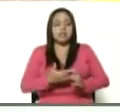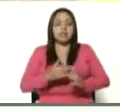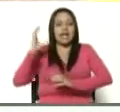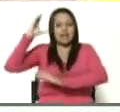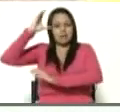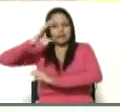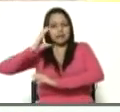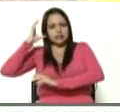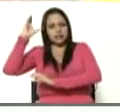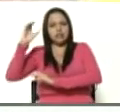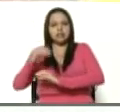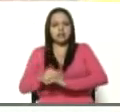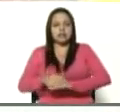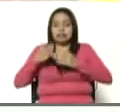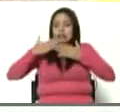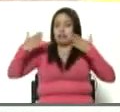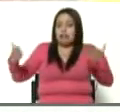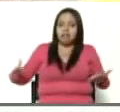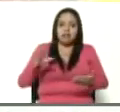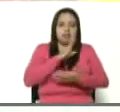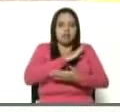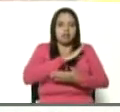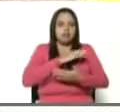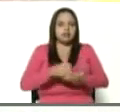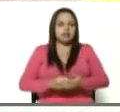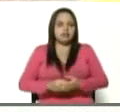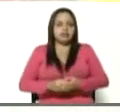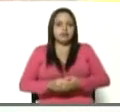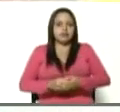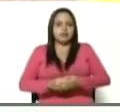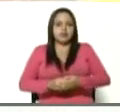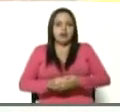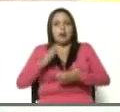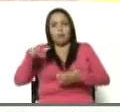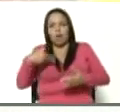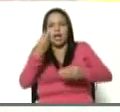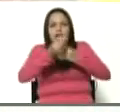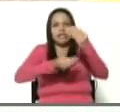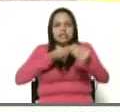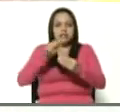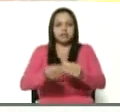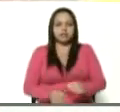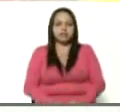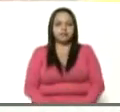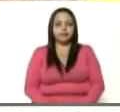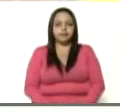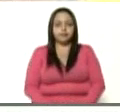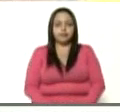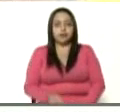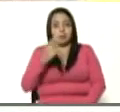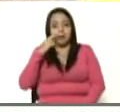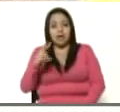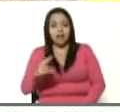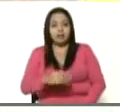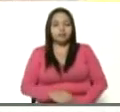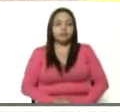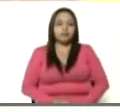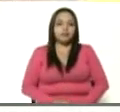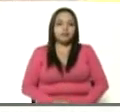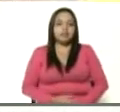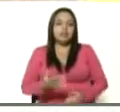tremenda que tienen para producir, fíjense ustedes, pimentón,